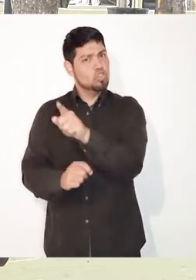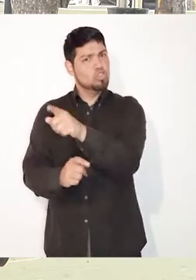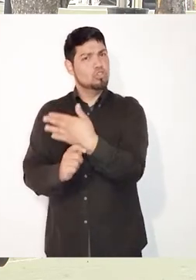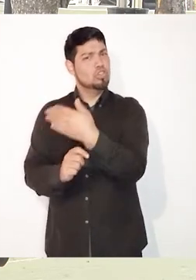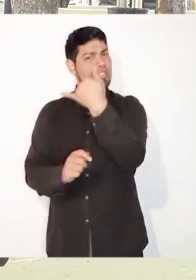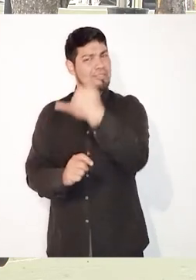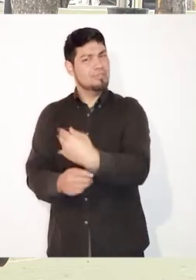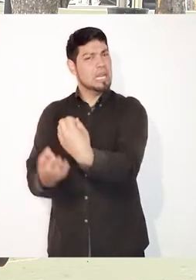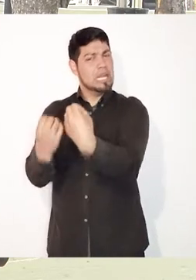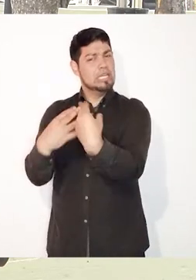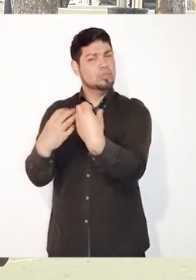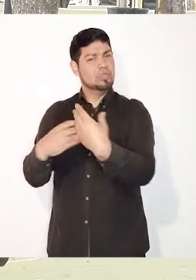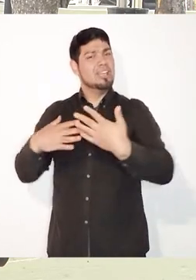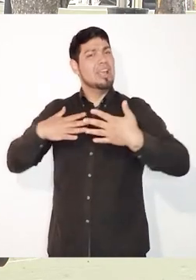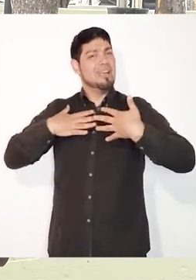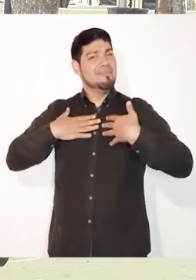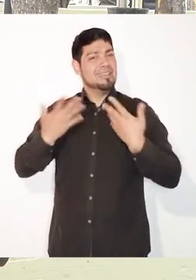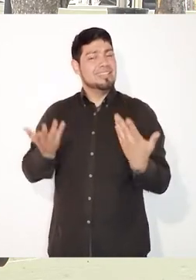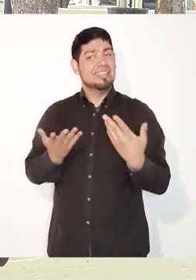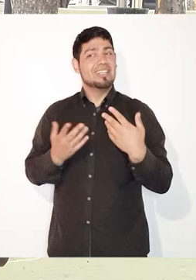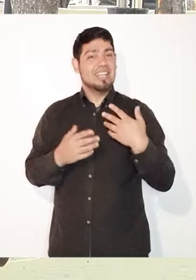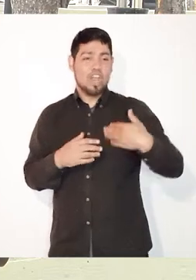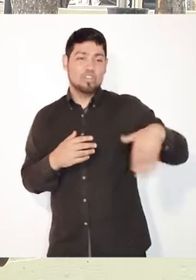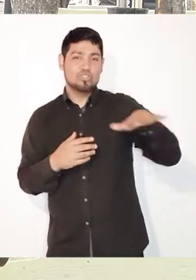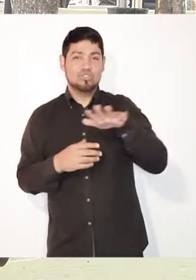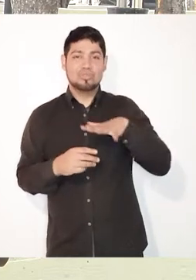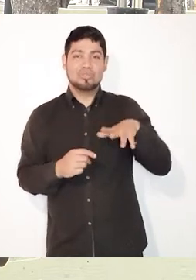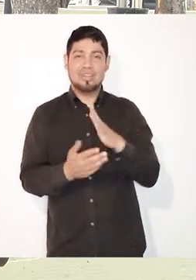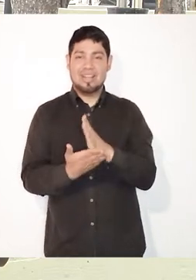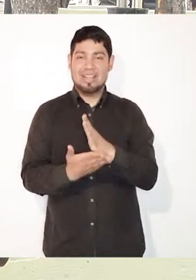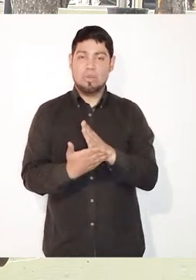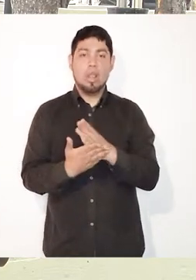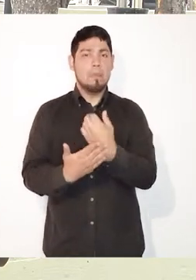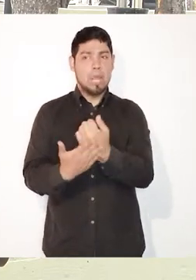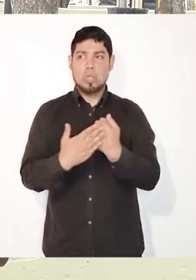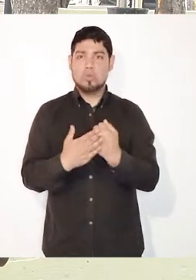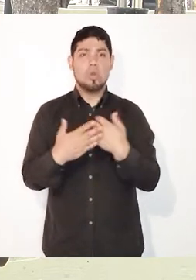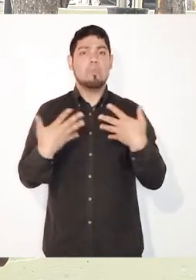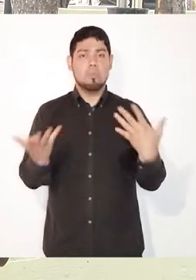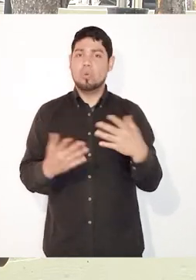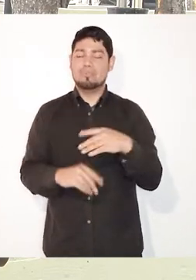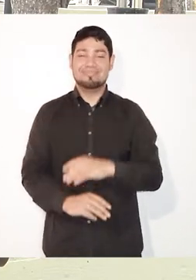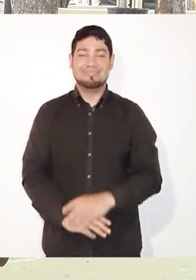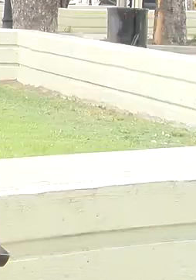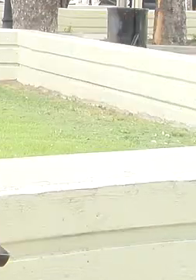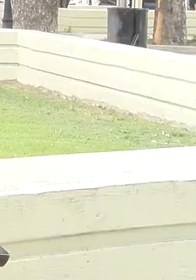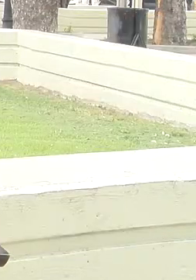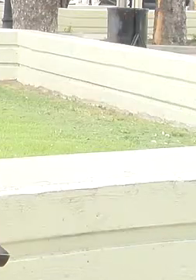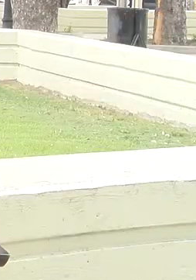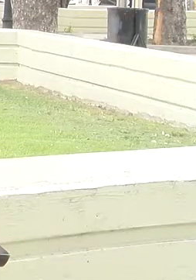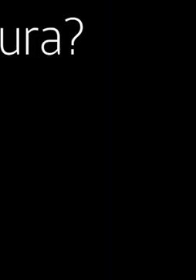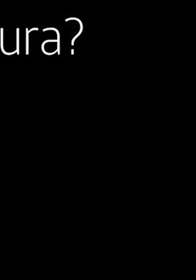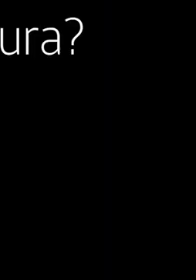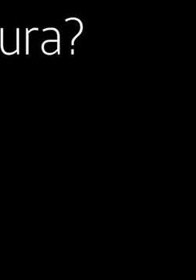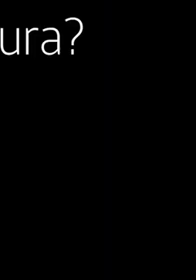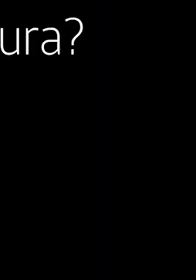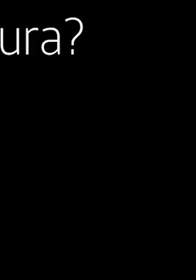definitivamente, creo yo, a través de su persuasión, de su pasión por el mundo de los libros, afianzó definitivamente mi vocación literaria.